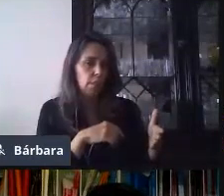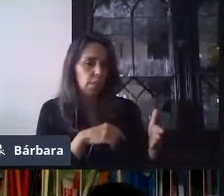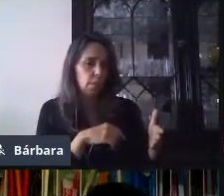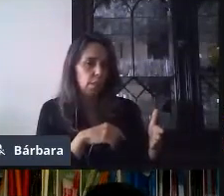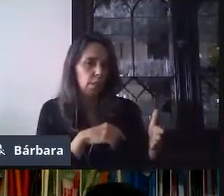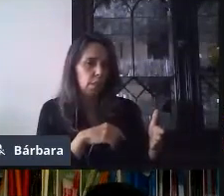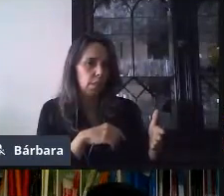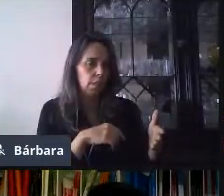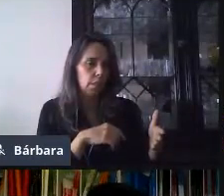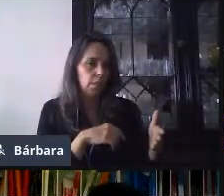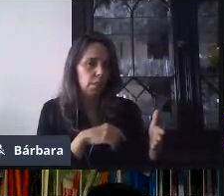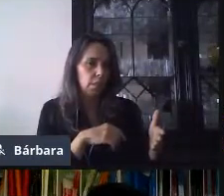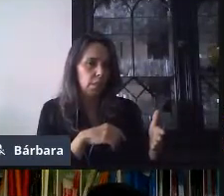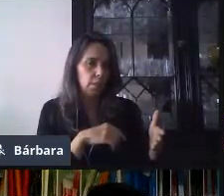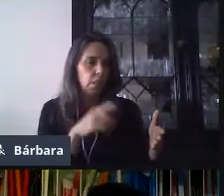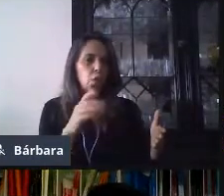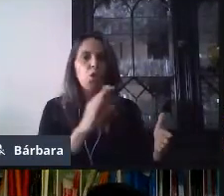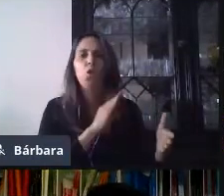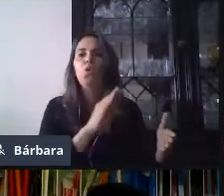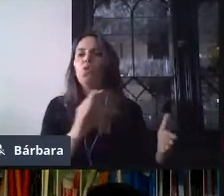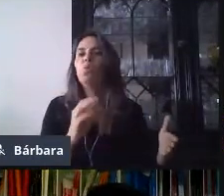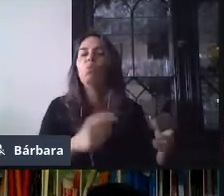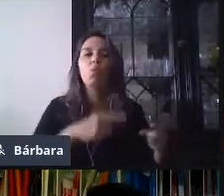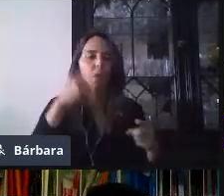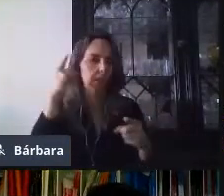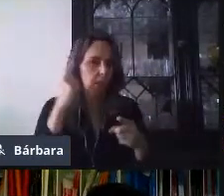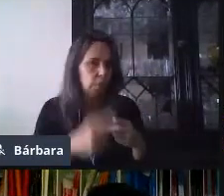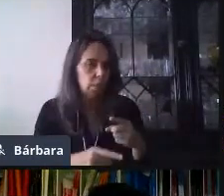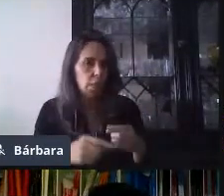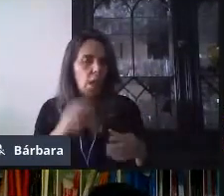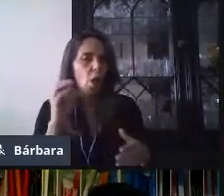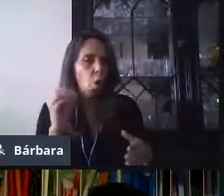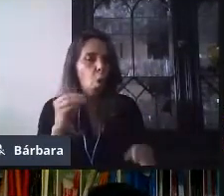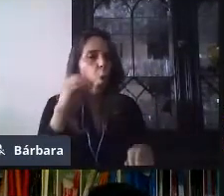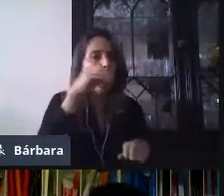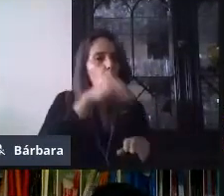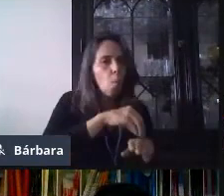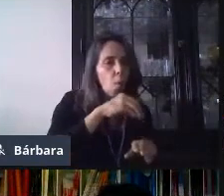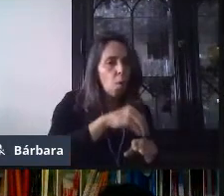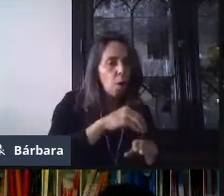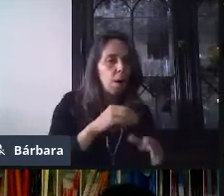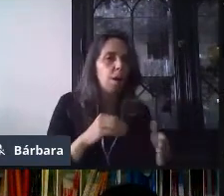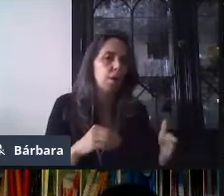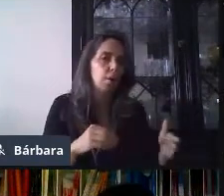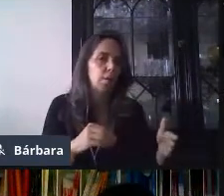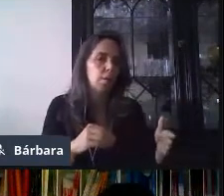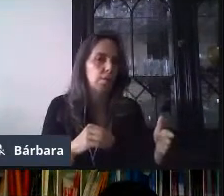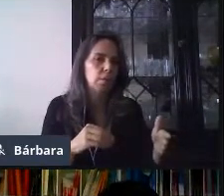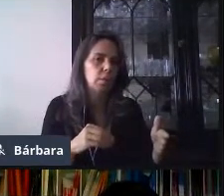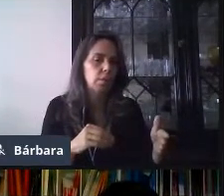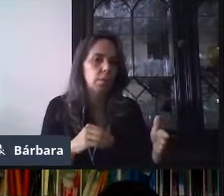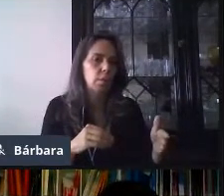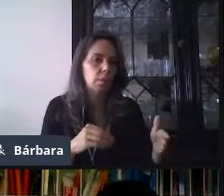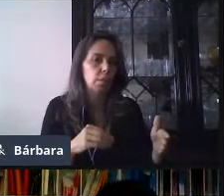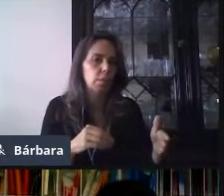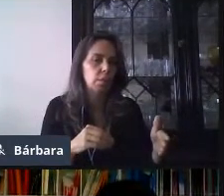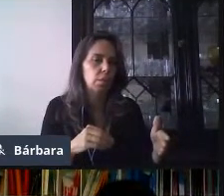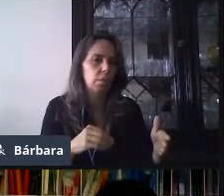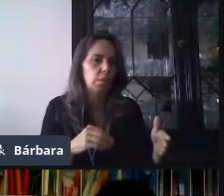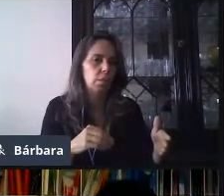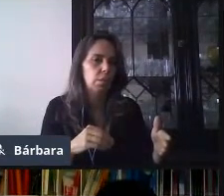habilitar o deshabilitar algunas funciones. Voy a dar clic en él. Y en este